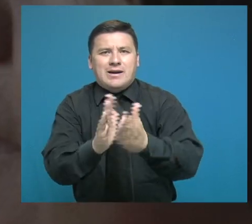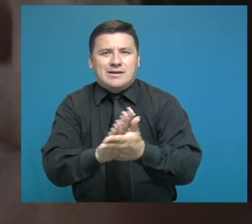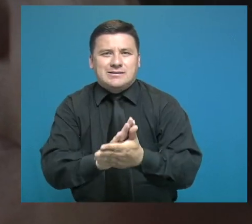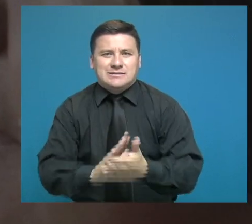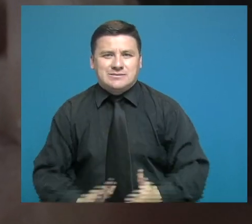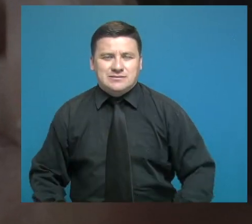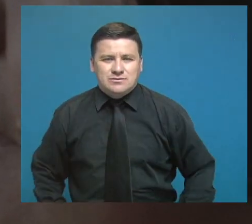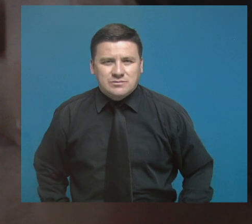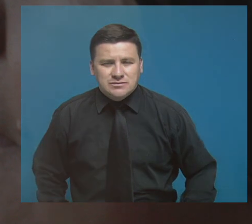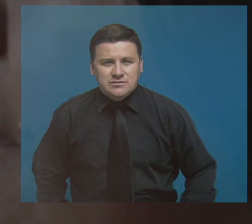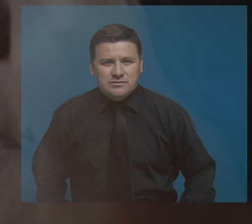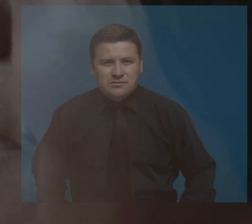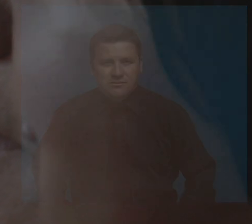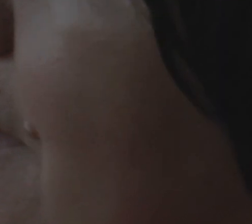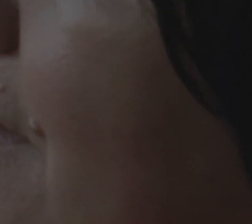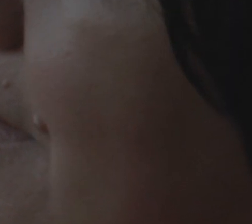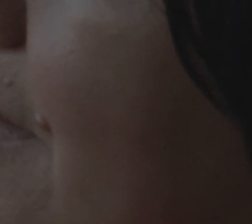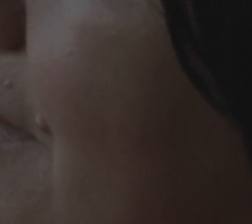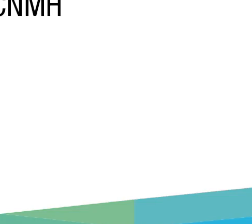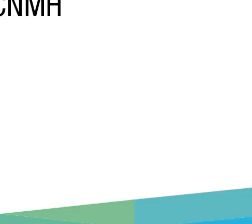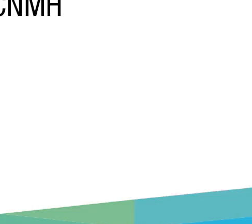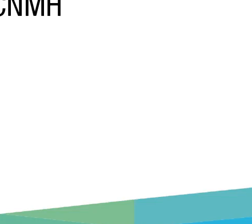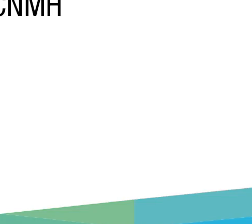superación del daño. ¡Gracias!